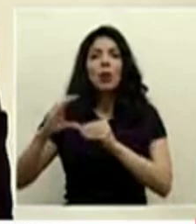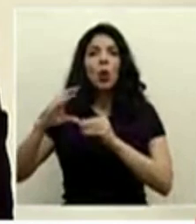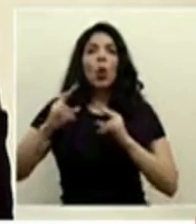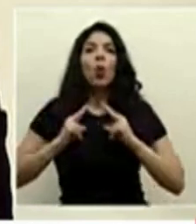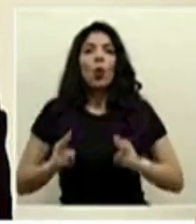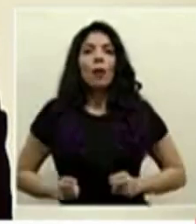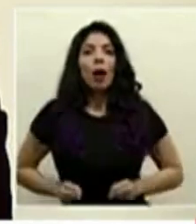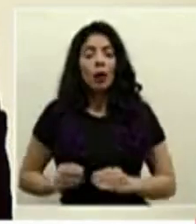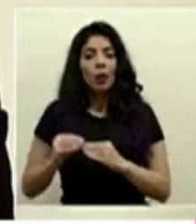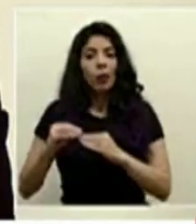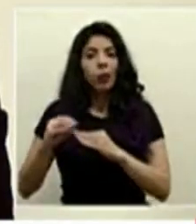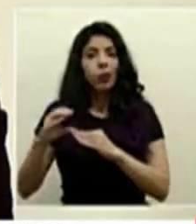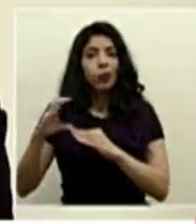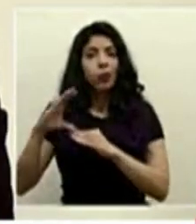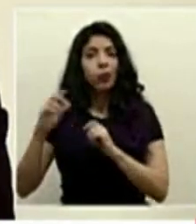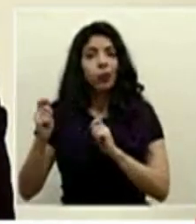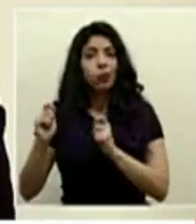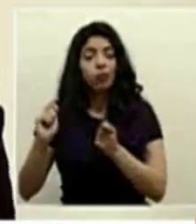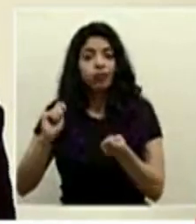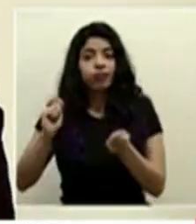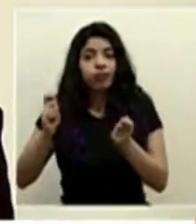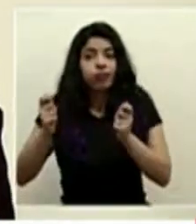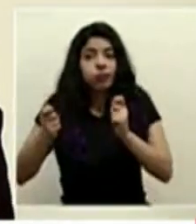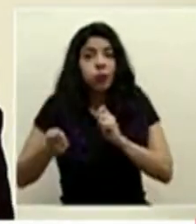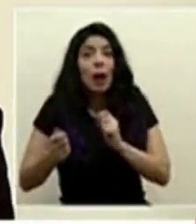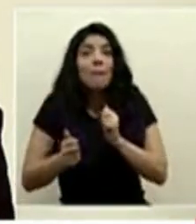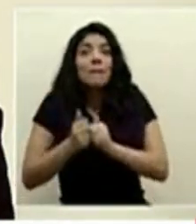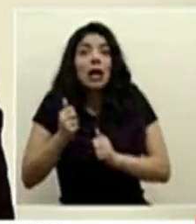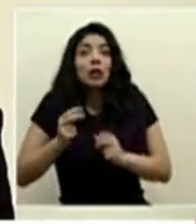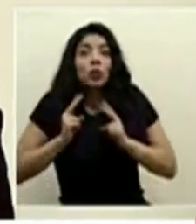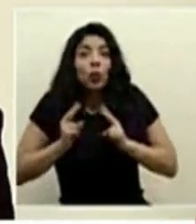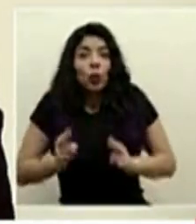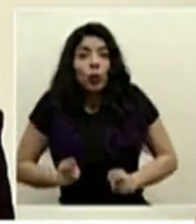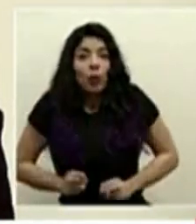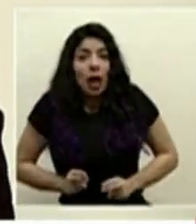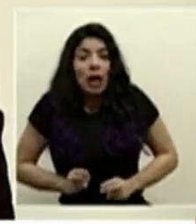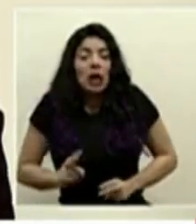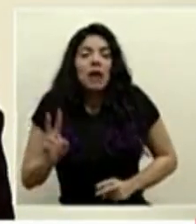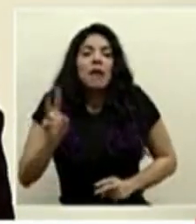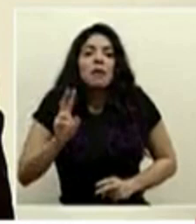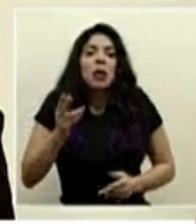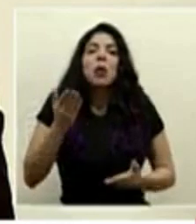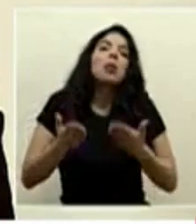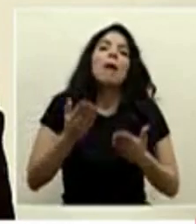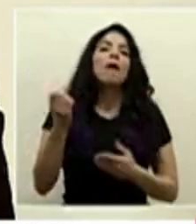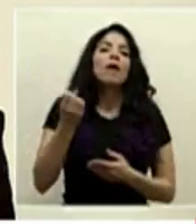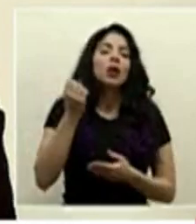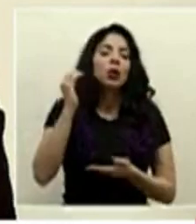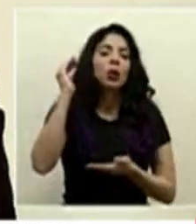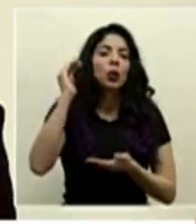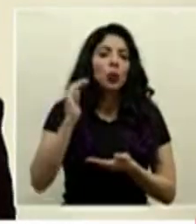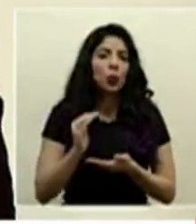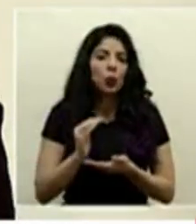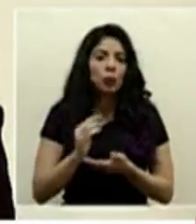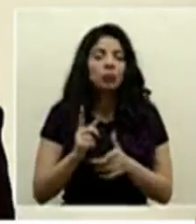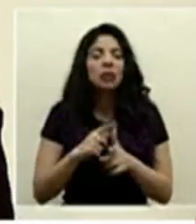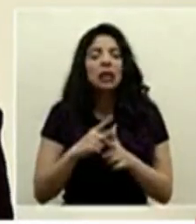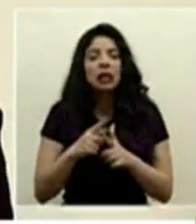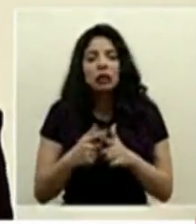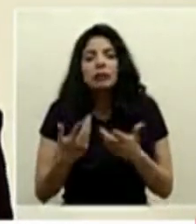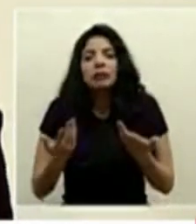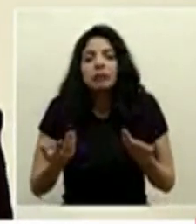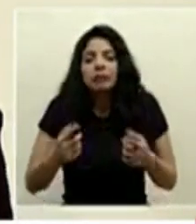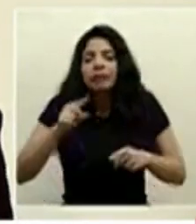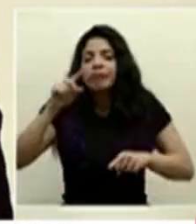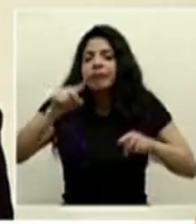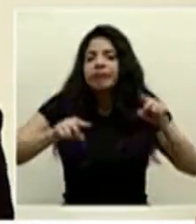esos genes pues justamente esas modificaciones llevan a que el virus pueda haber disminuido su agresividad entonces es parte de